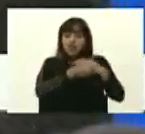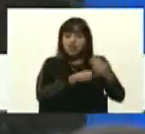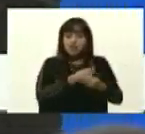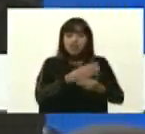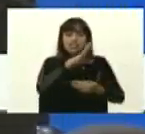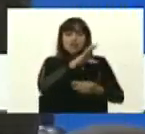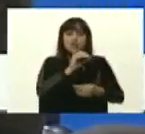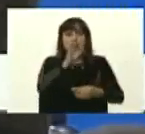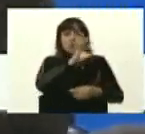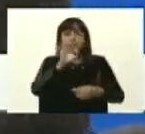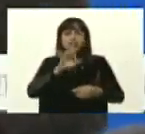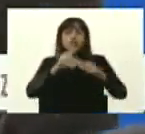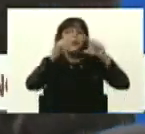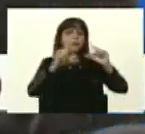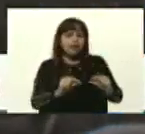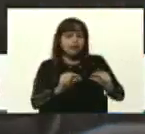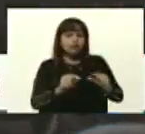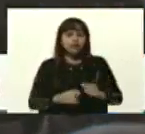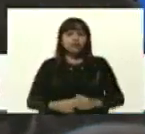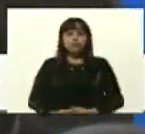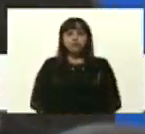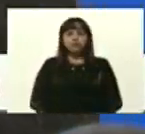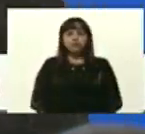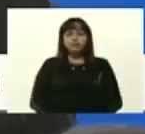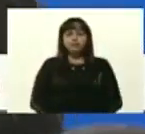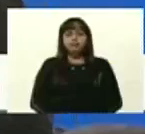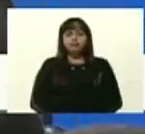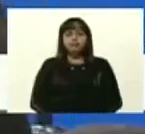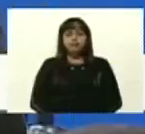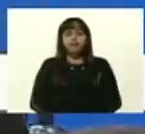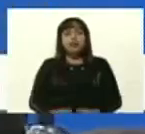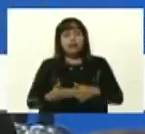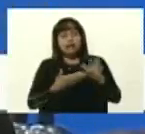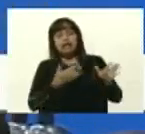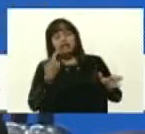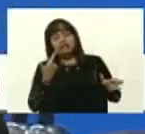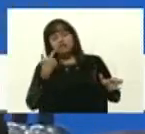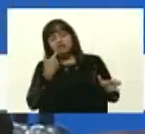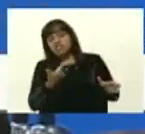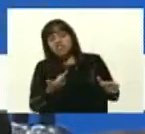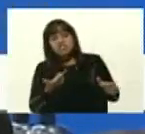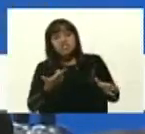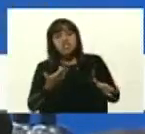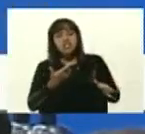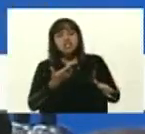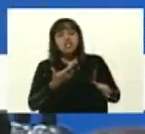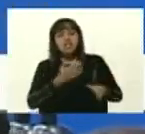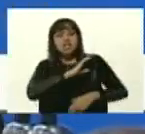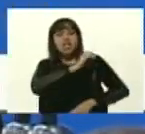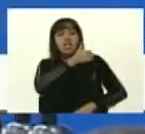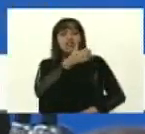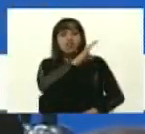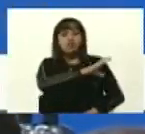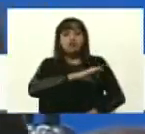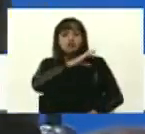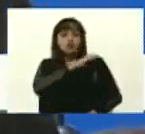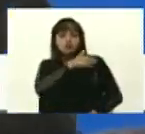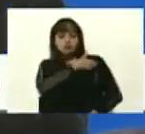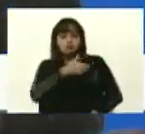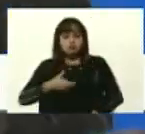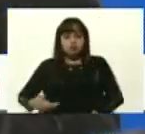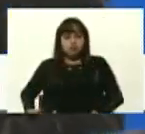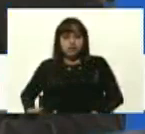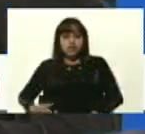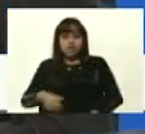Sustituye importaciones. ¿Qué dice la jefa de la Comisión Presidencial contra el COVID-19,